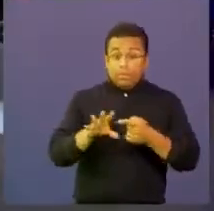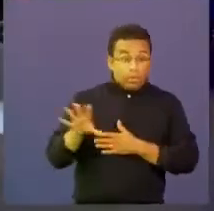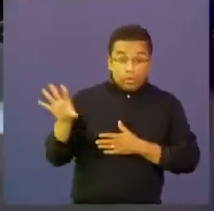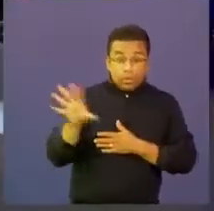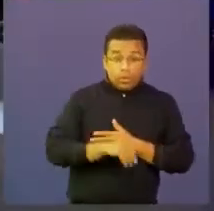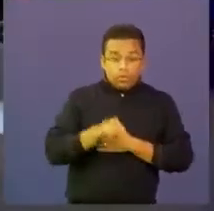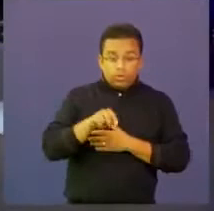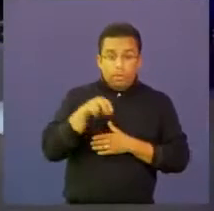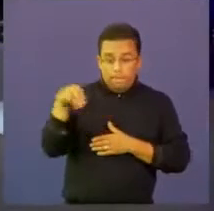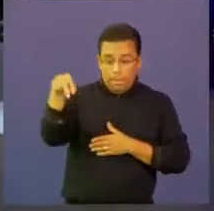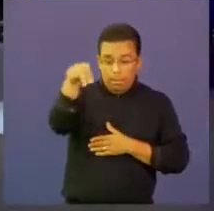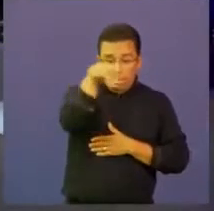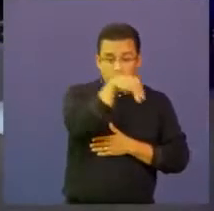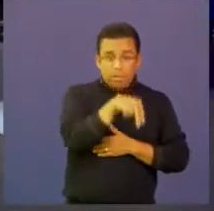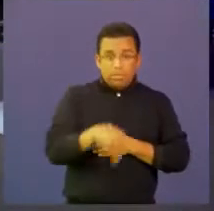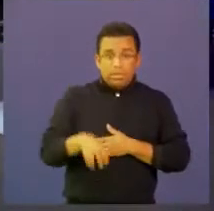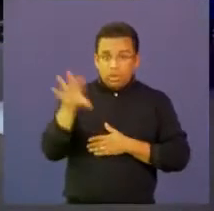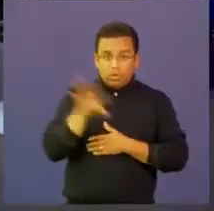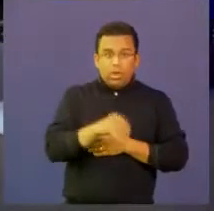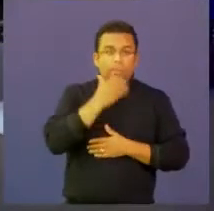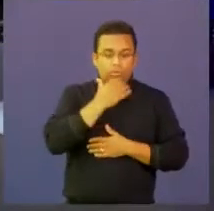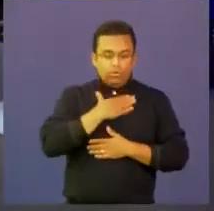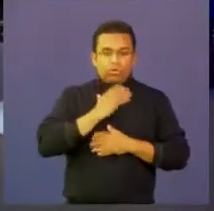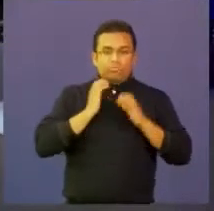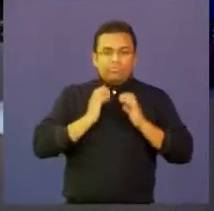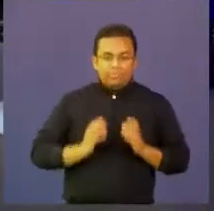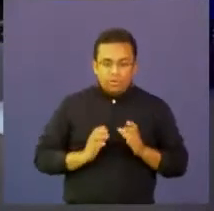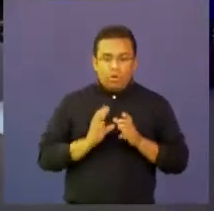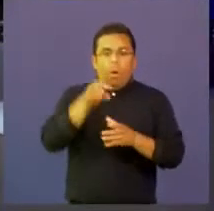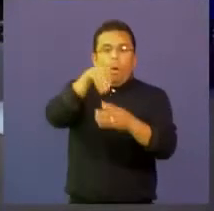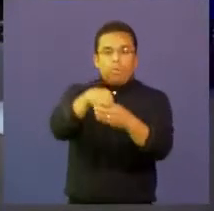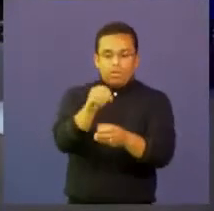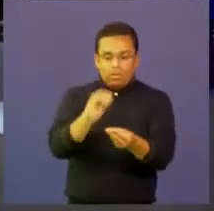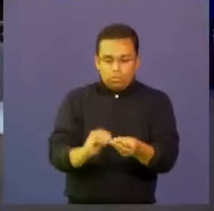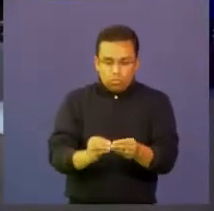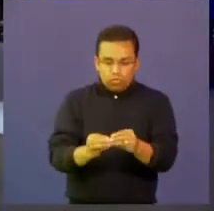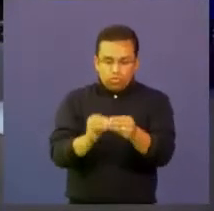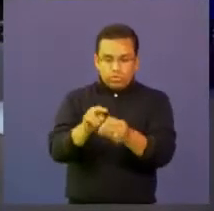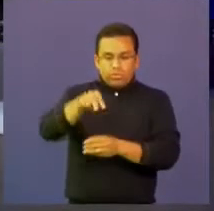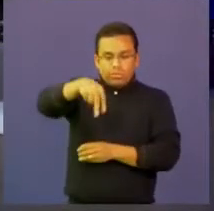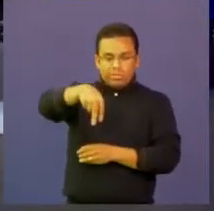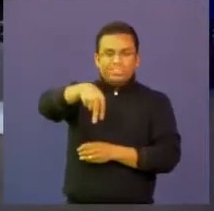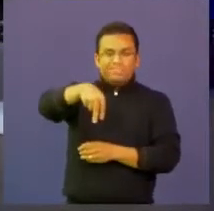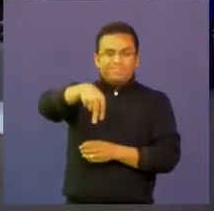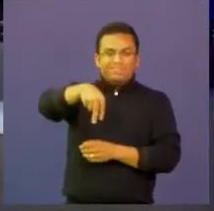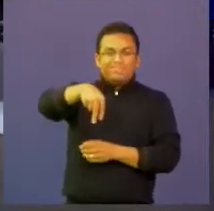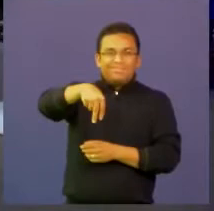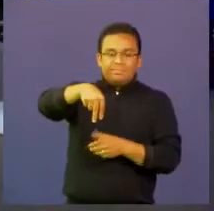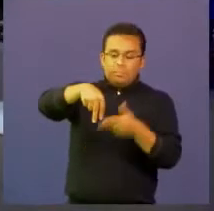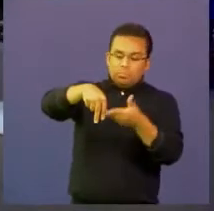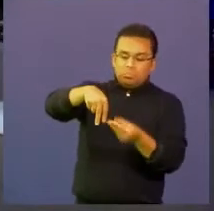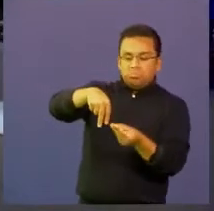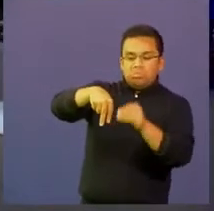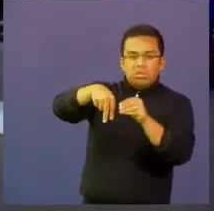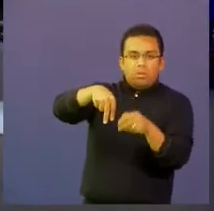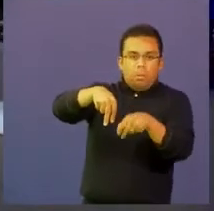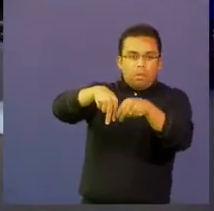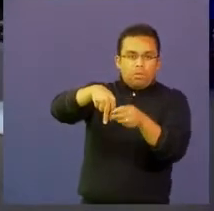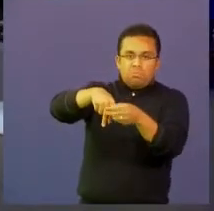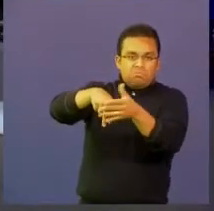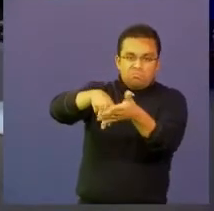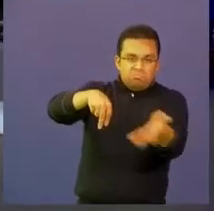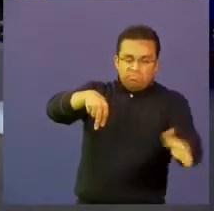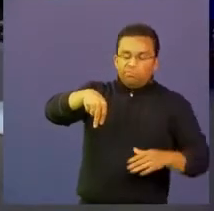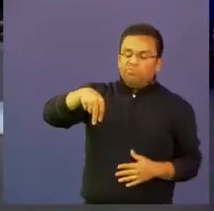que están en este mundo yo tengo mi avatar y he creado mi avatar como yo quiera y yo puedo entrar a este mundo y